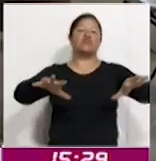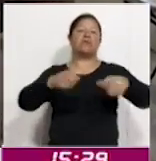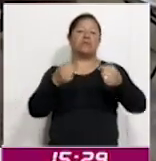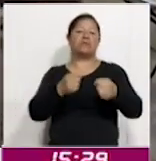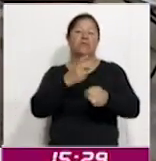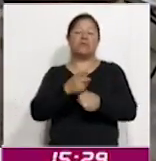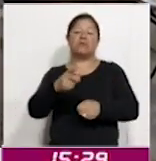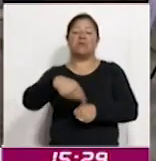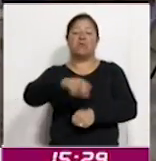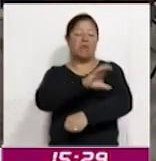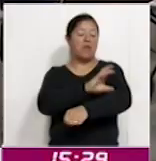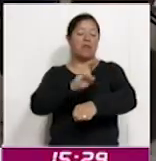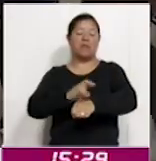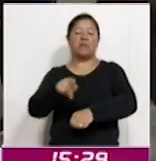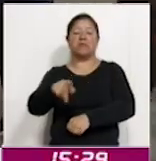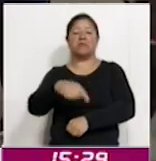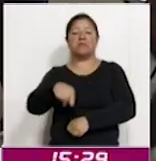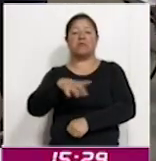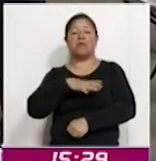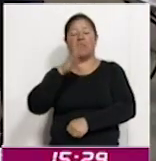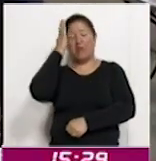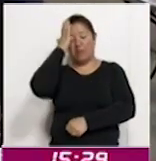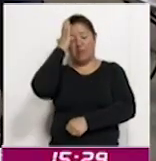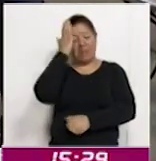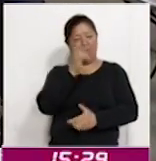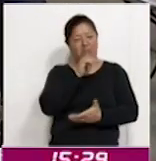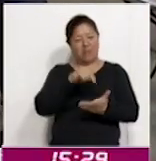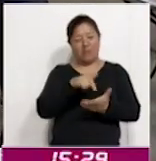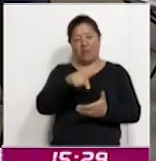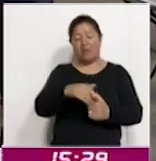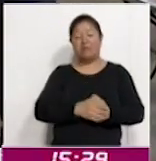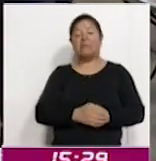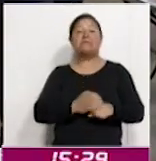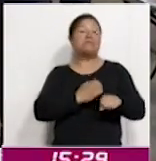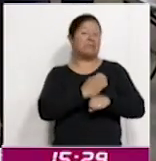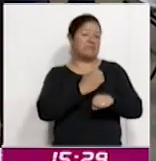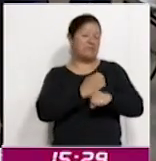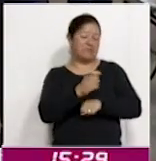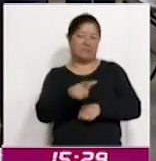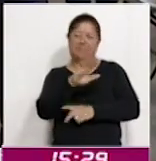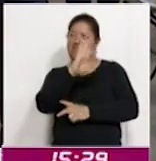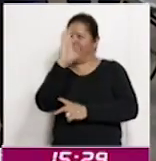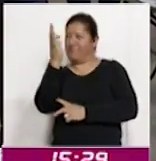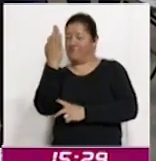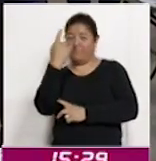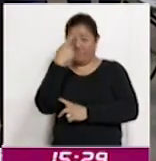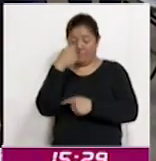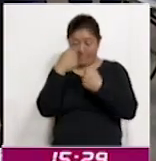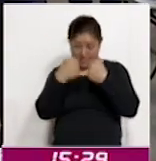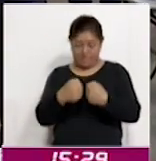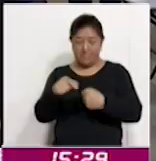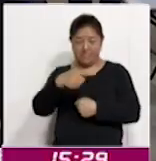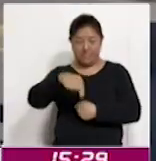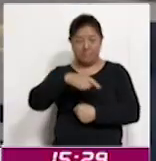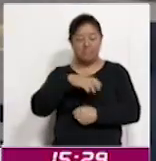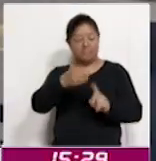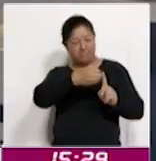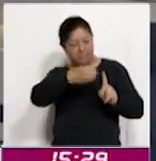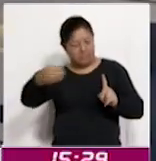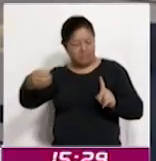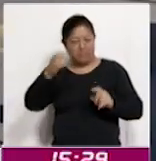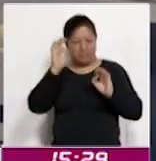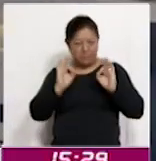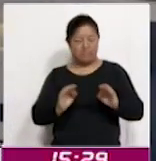y la coordinación entre autoridades locales, estatales y federales para garantizar el orden público,